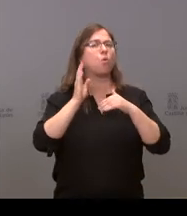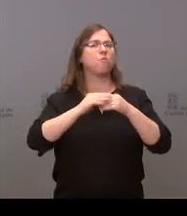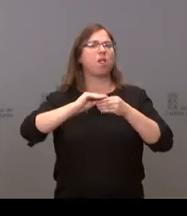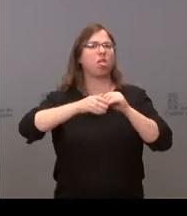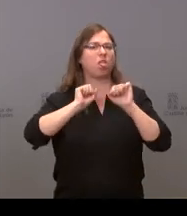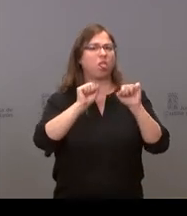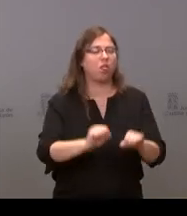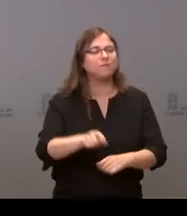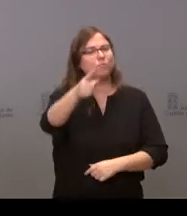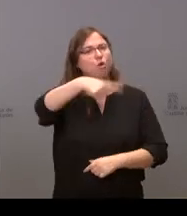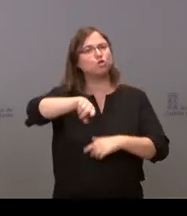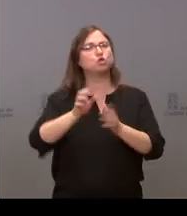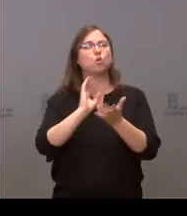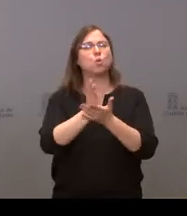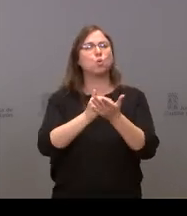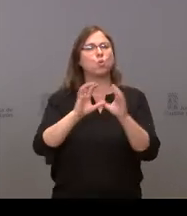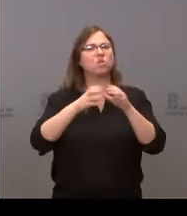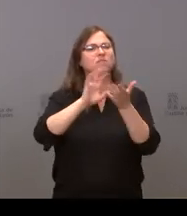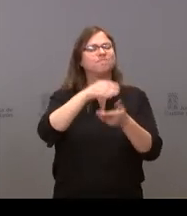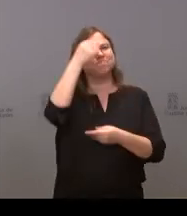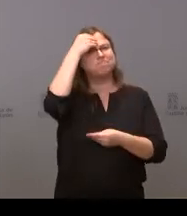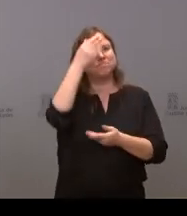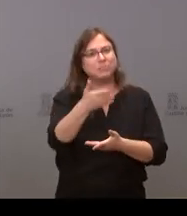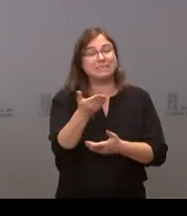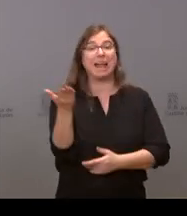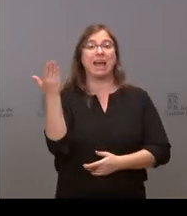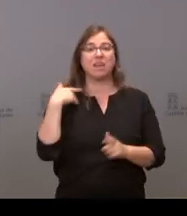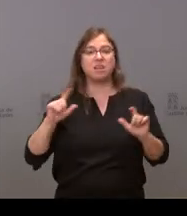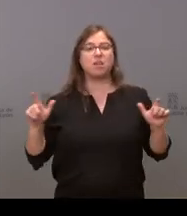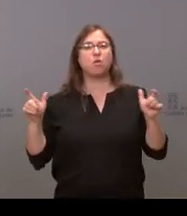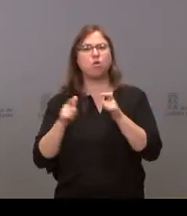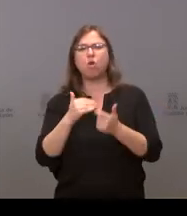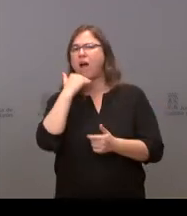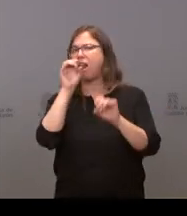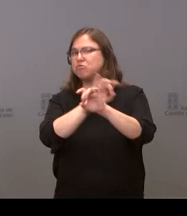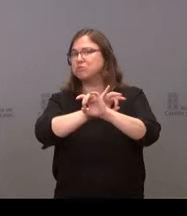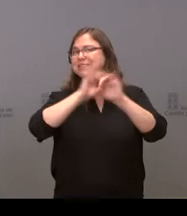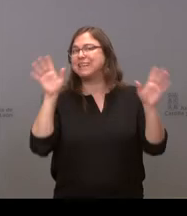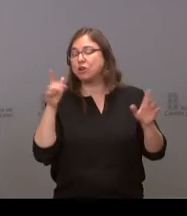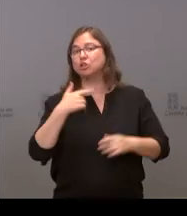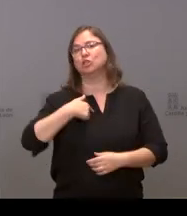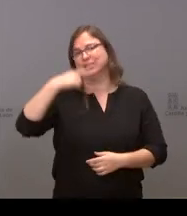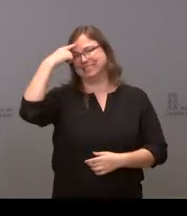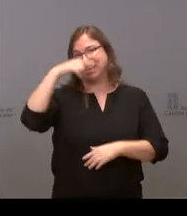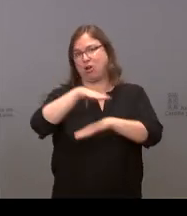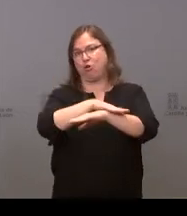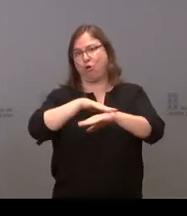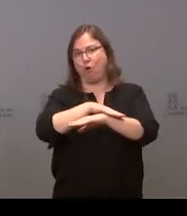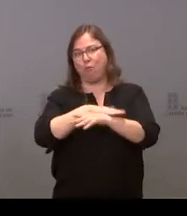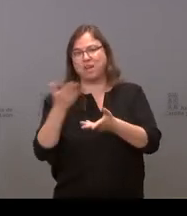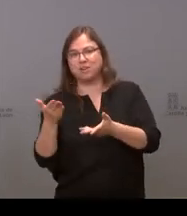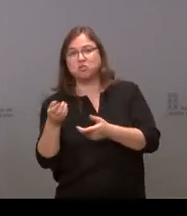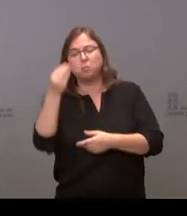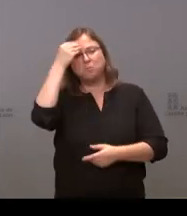percepción se tienen y, bueno, si de esa reunión de ayer ha salido algo más en claro, aunque sé que depende del Gobierno, pues supongo que ustedes